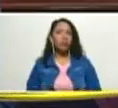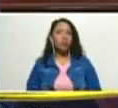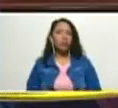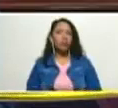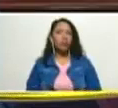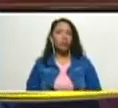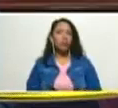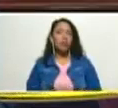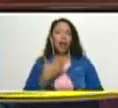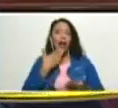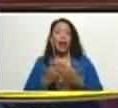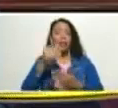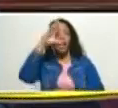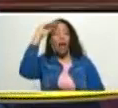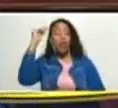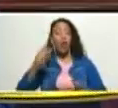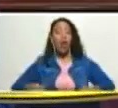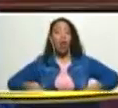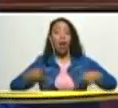gracias a Dios y a la vida